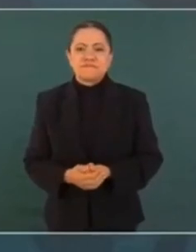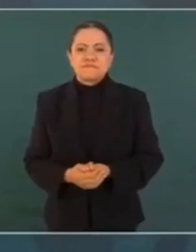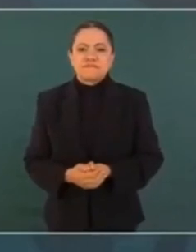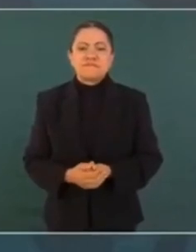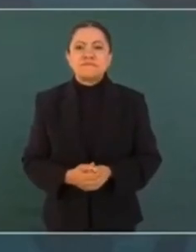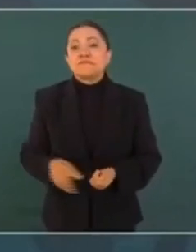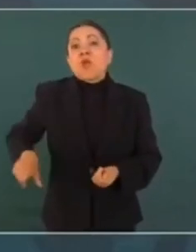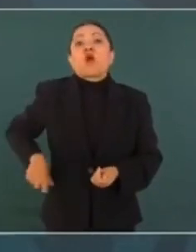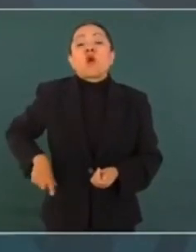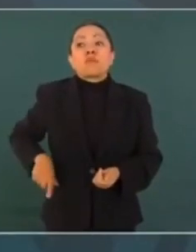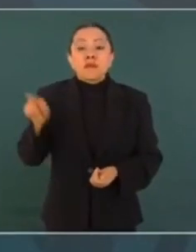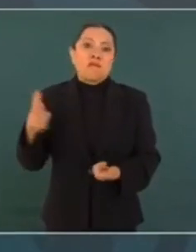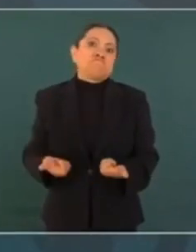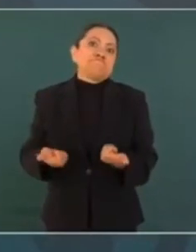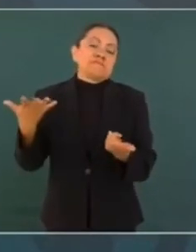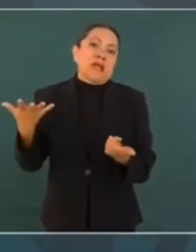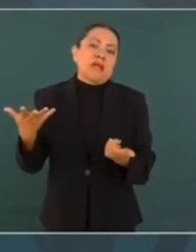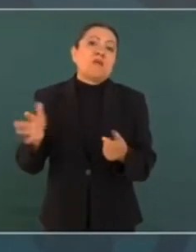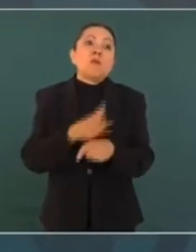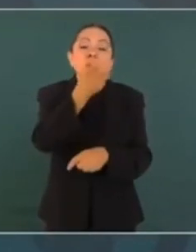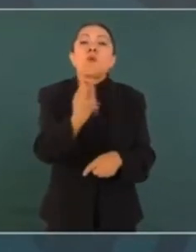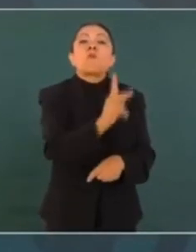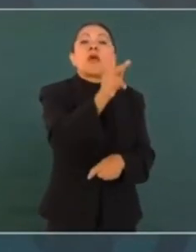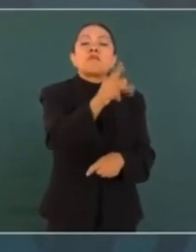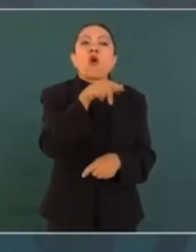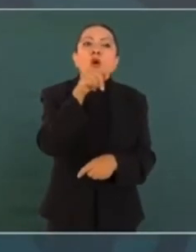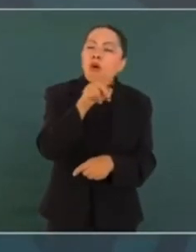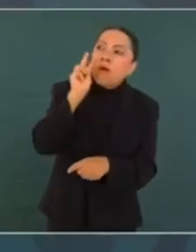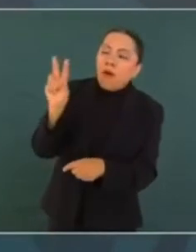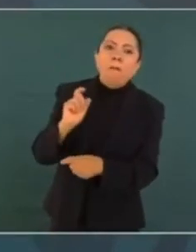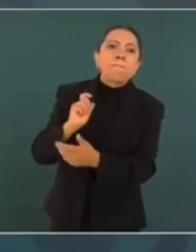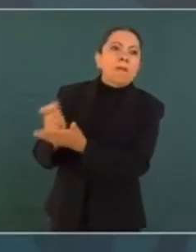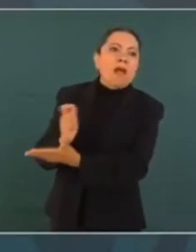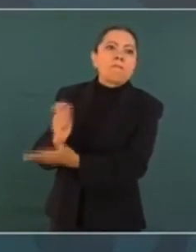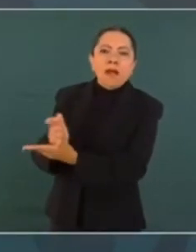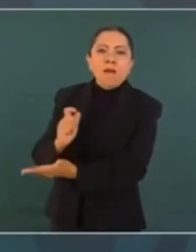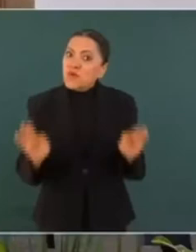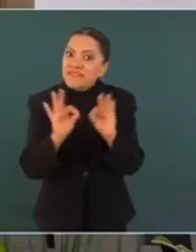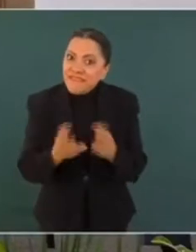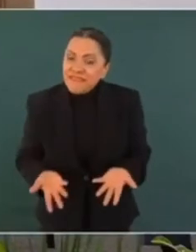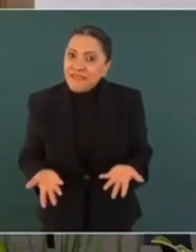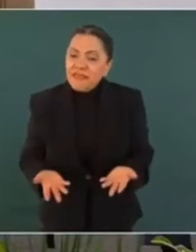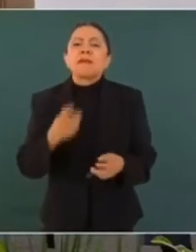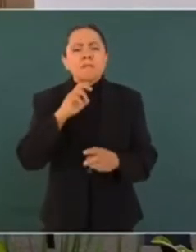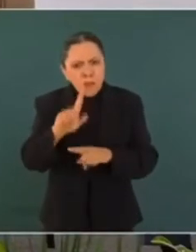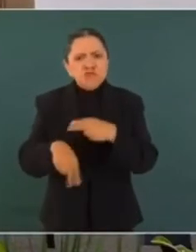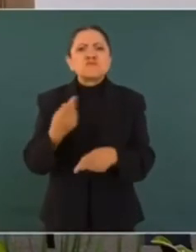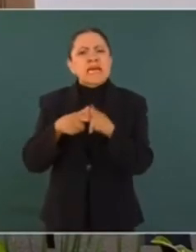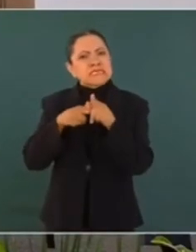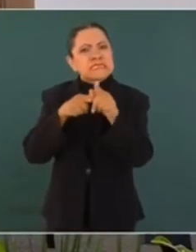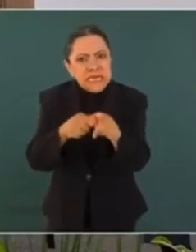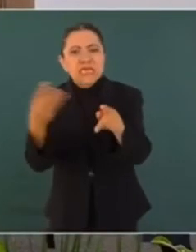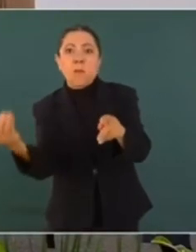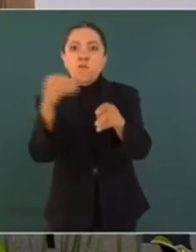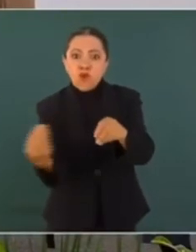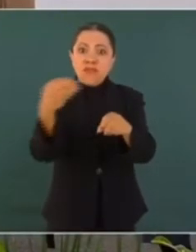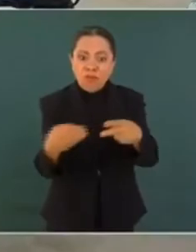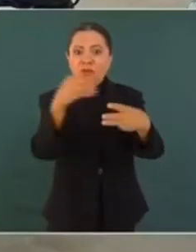El gobierno le costaba mucho al pueblo, es un gobierno mantenido y bueno para nada. Y vamos a seguir poniendo